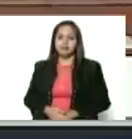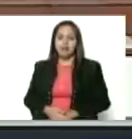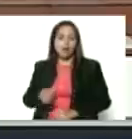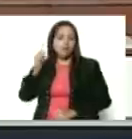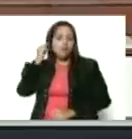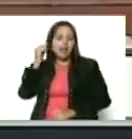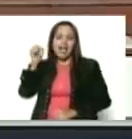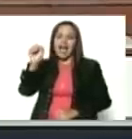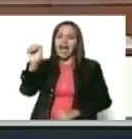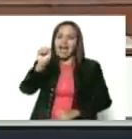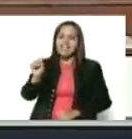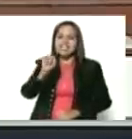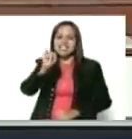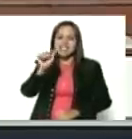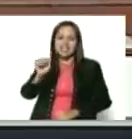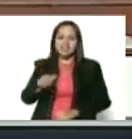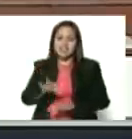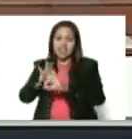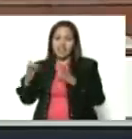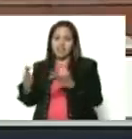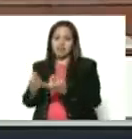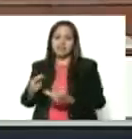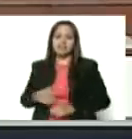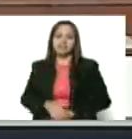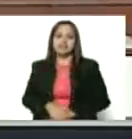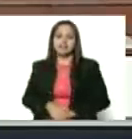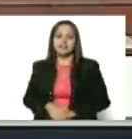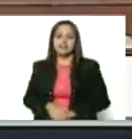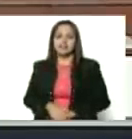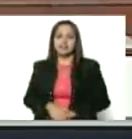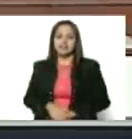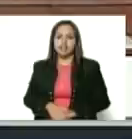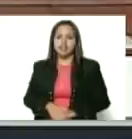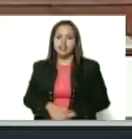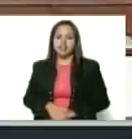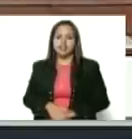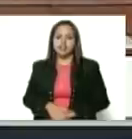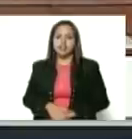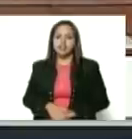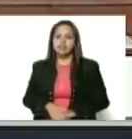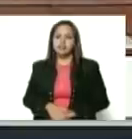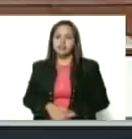feminista de la familia Villegas Polhac. Así es. Ernesto es feminista también. A veces.